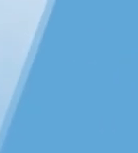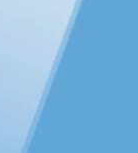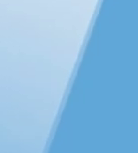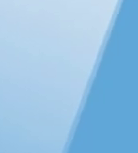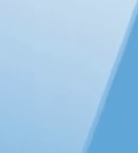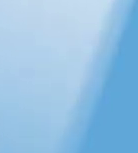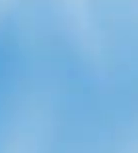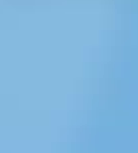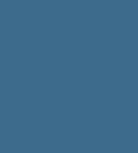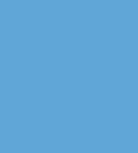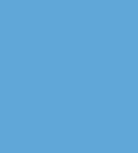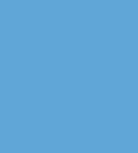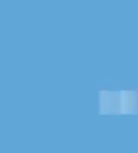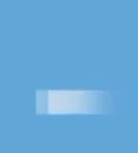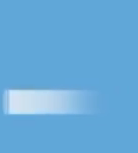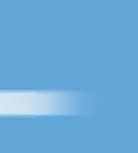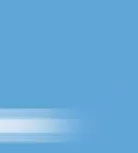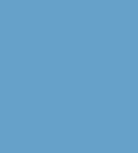Regresamos.